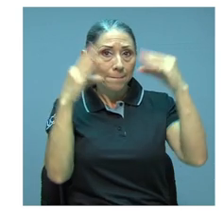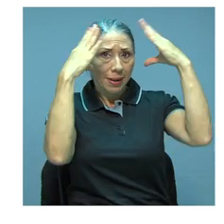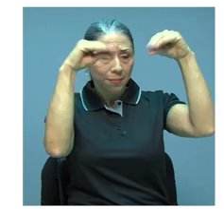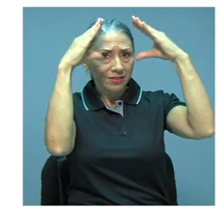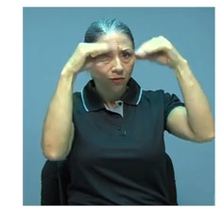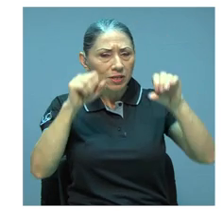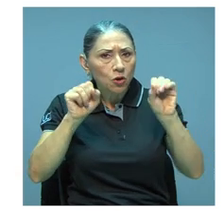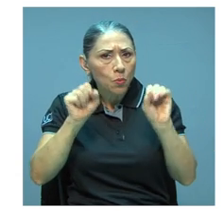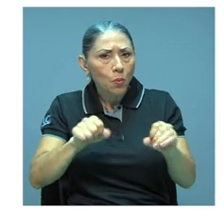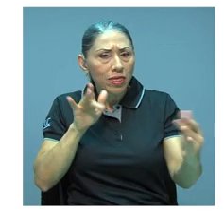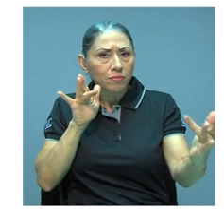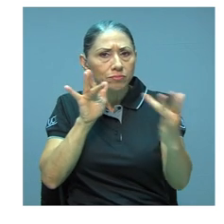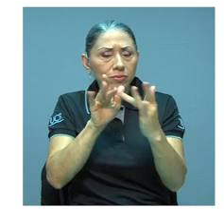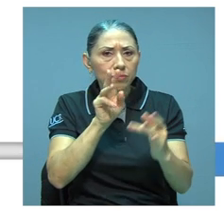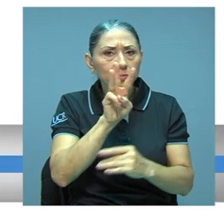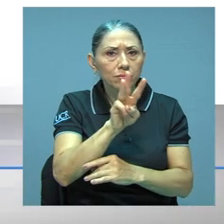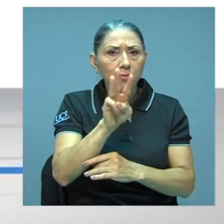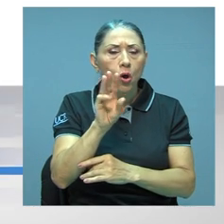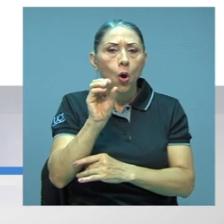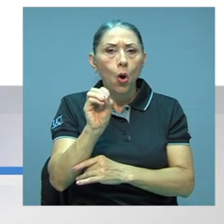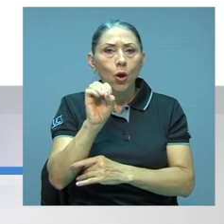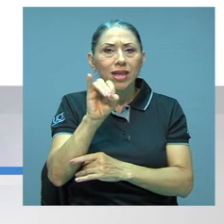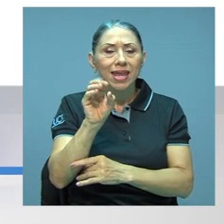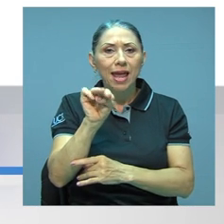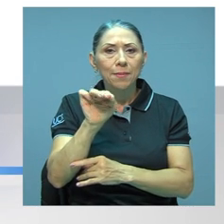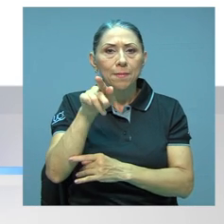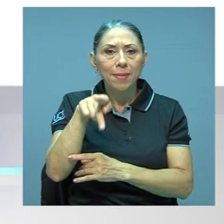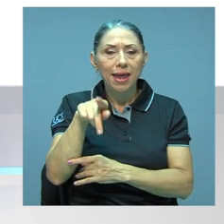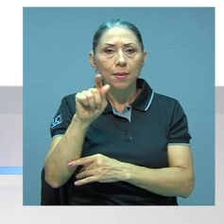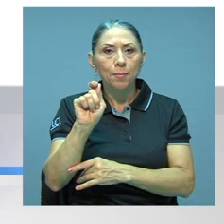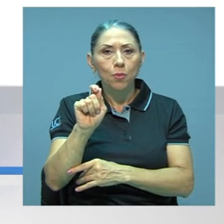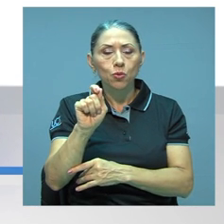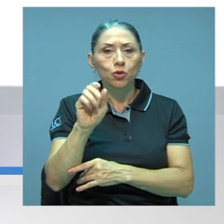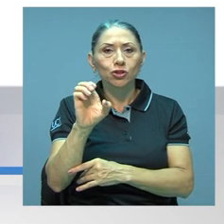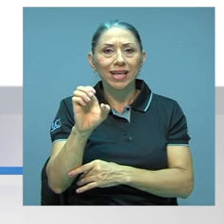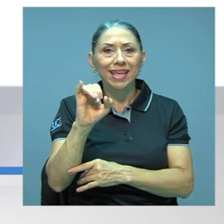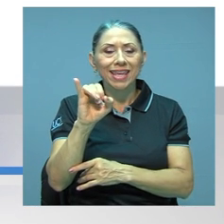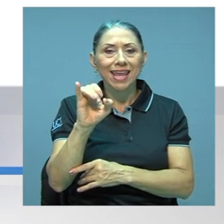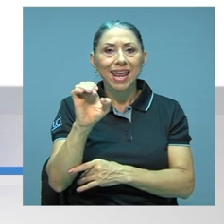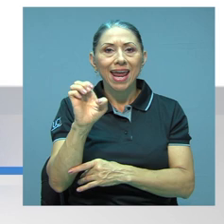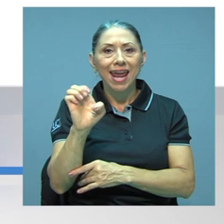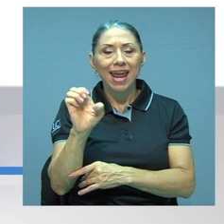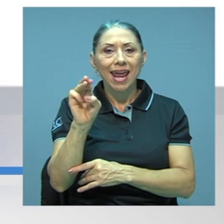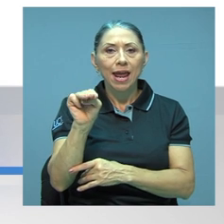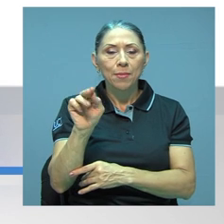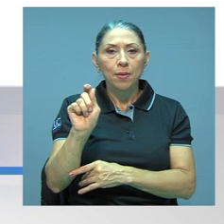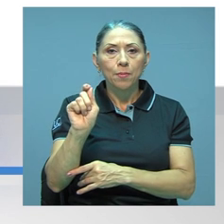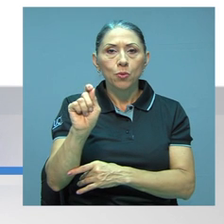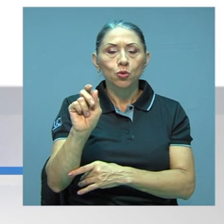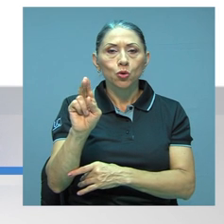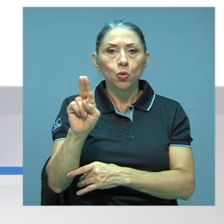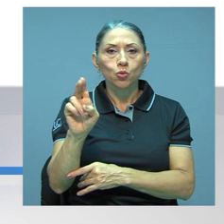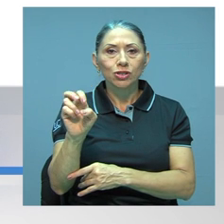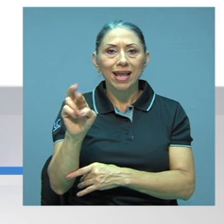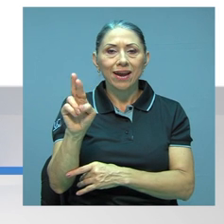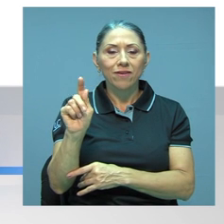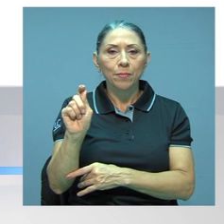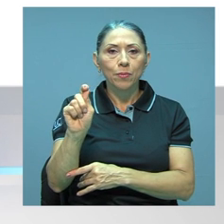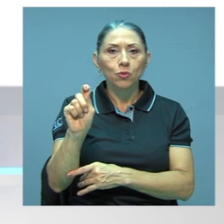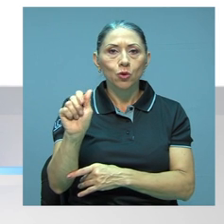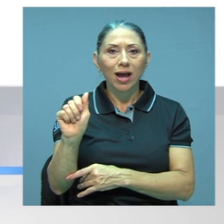más información puede ingresar al sitio oimp.ciem.ucr